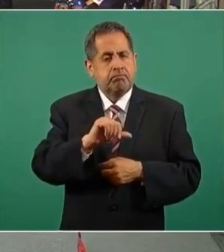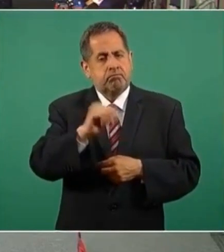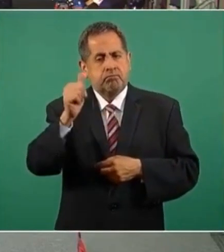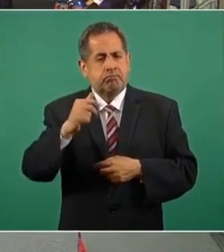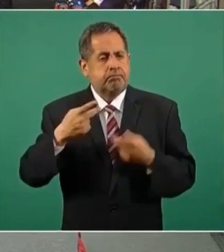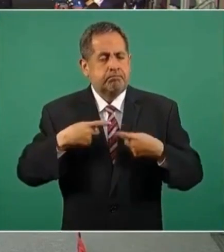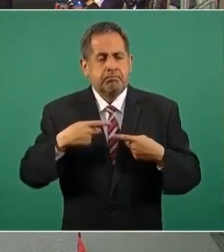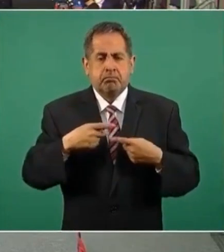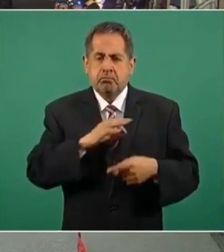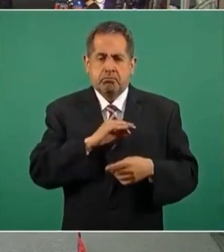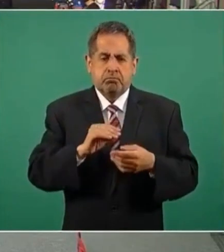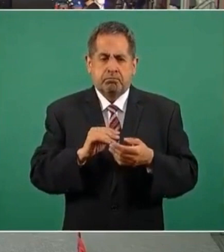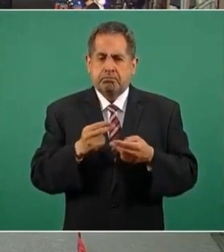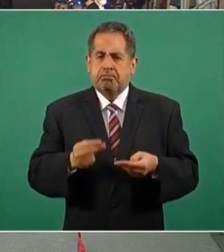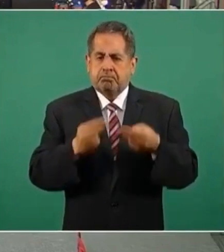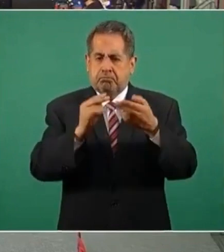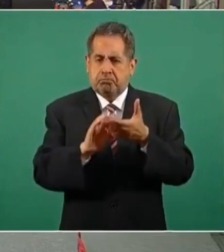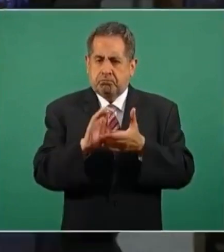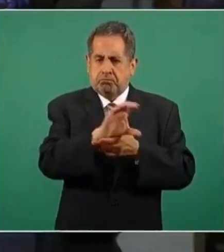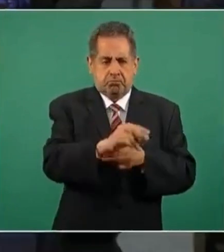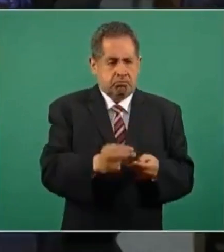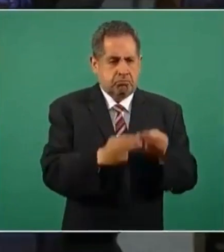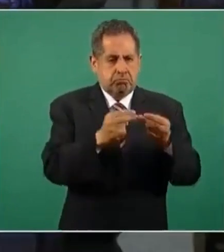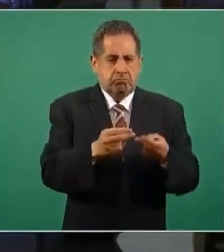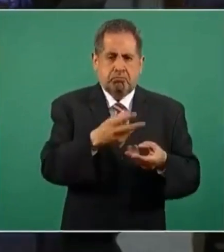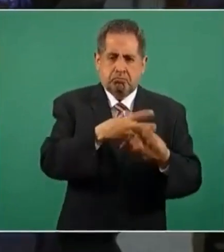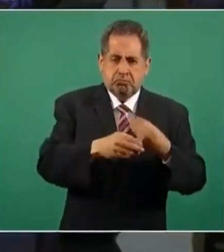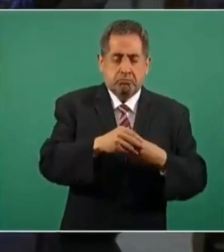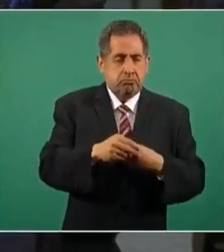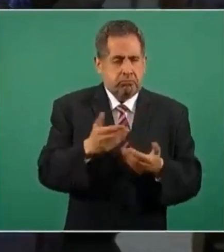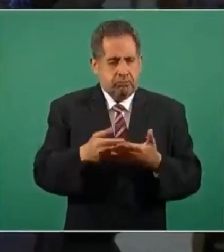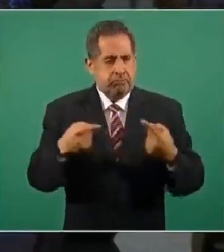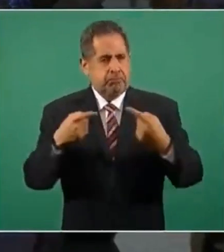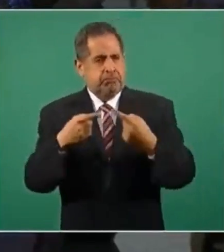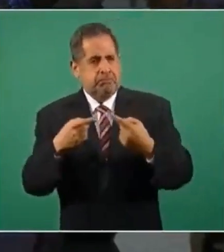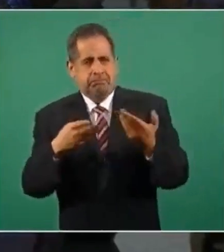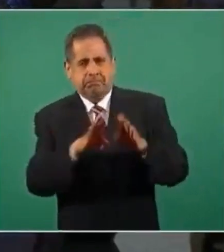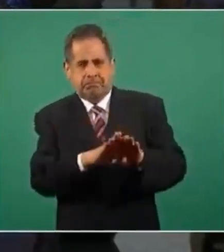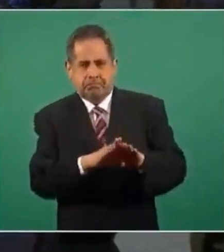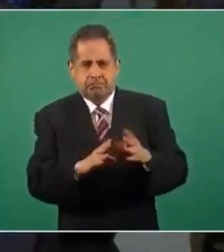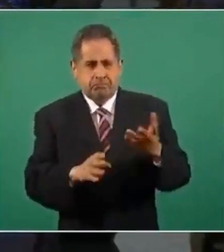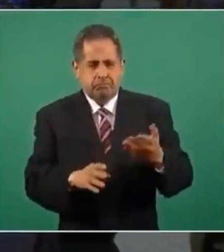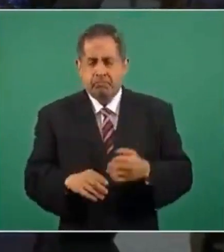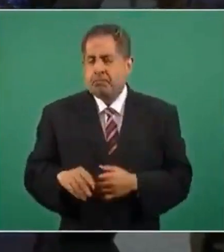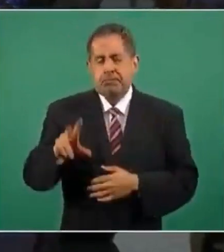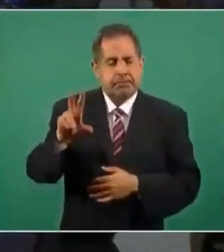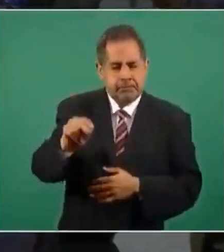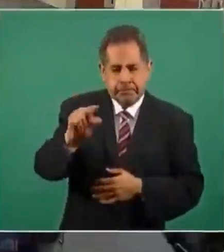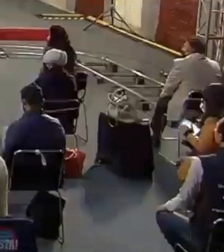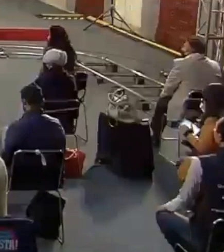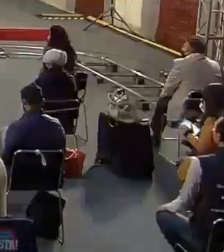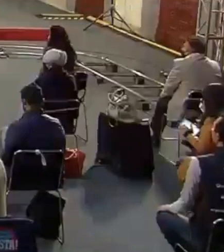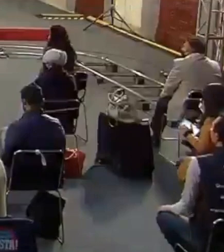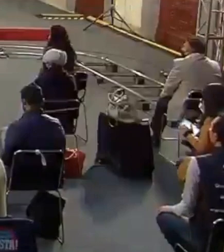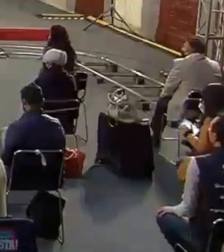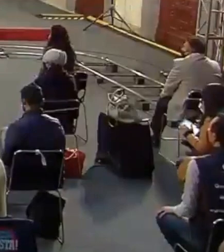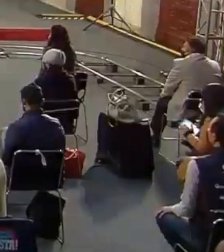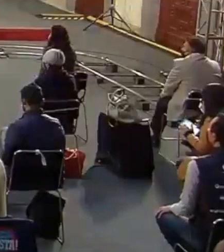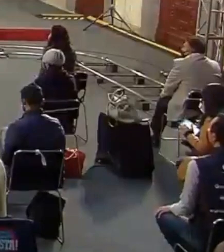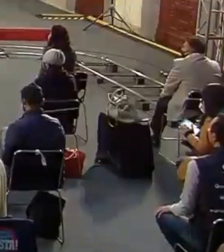y que ahora lo que observan es como otra cosa lo que realmente se habló en todas las negociaciones. Es muy claro,